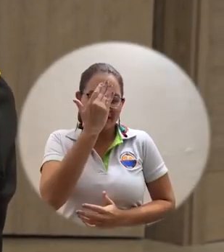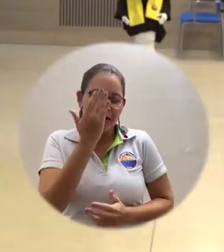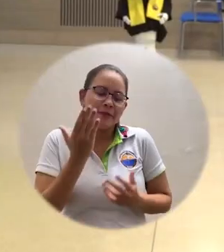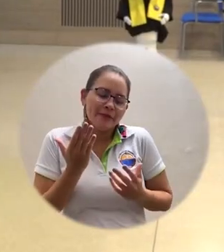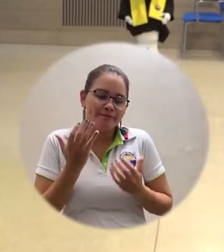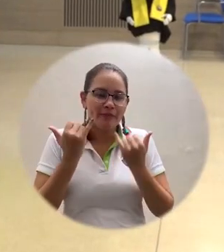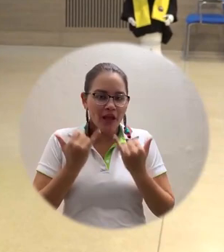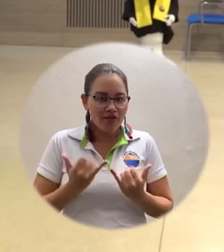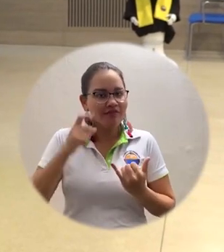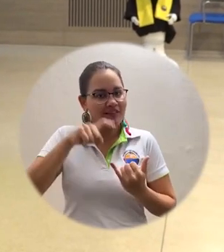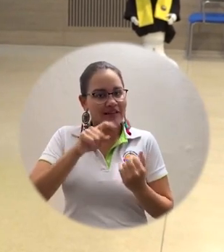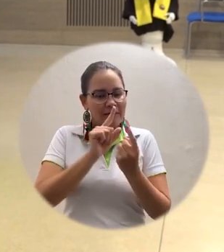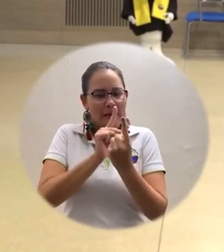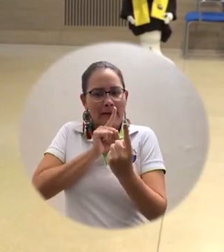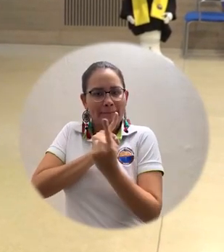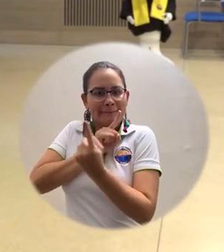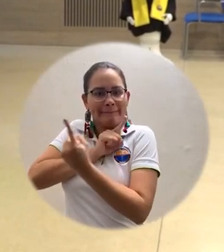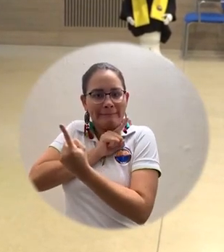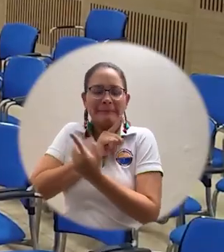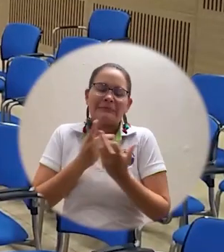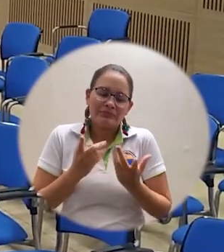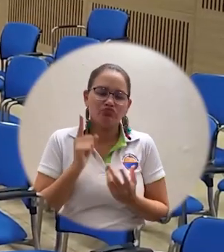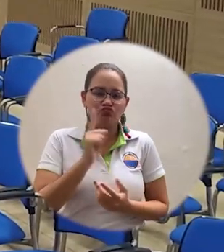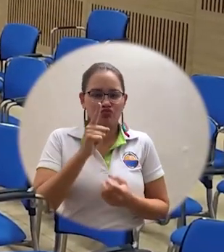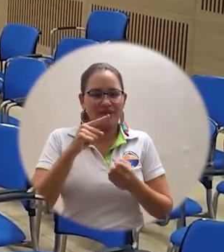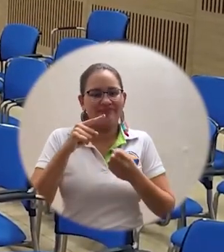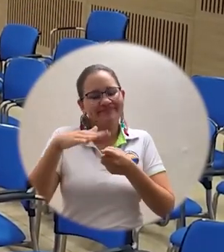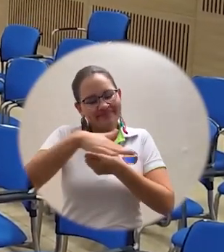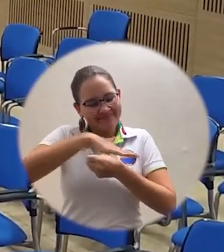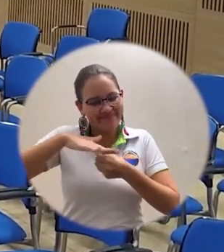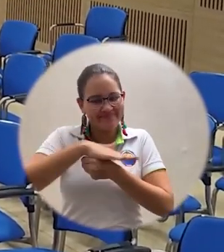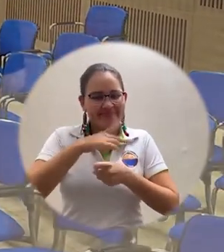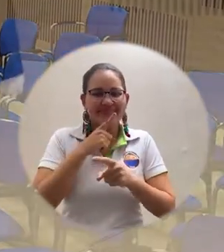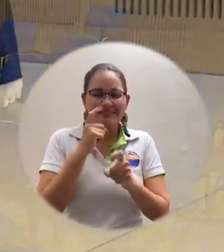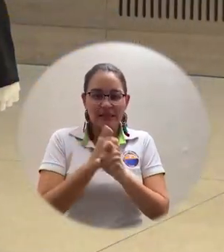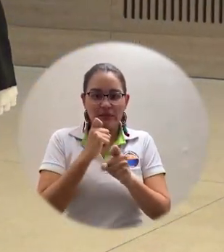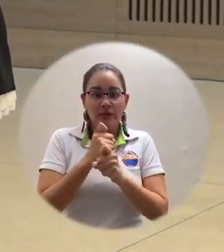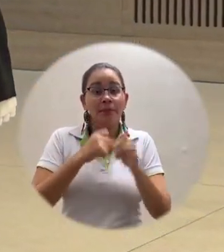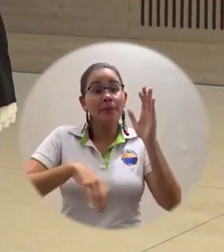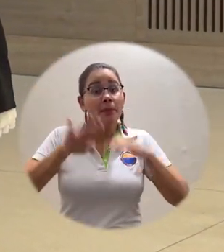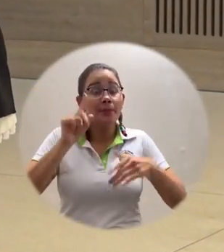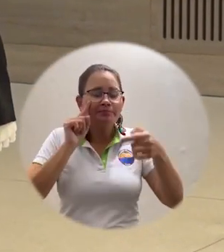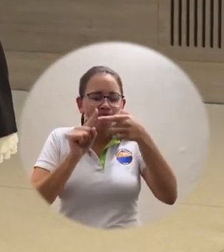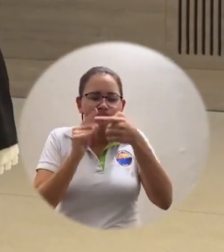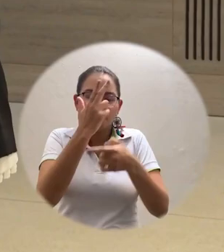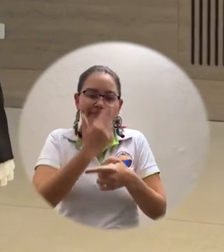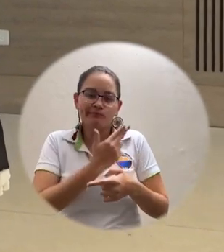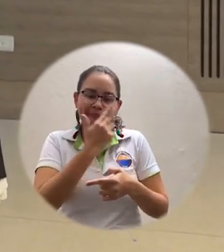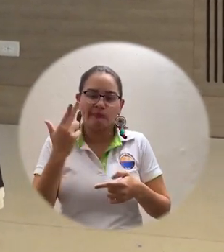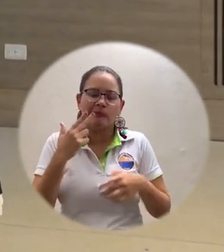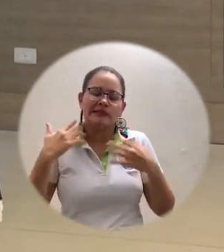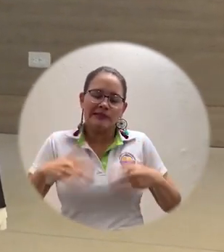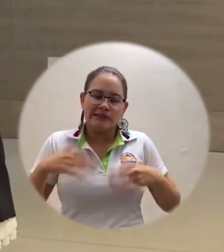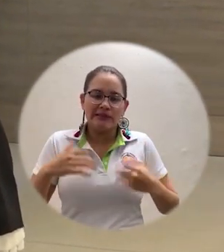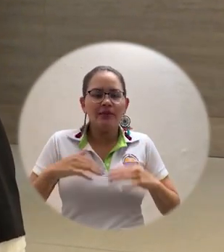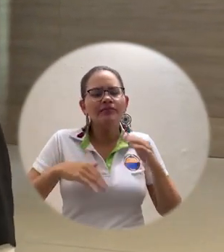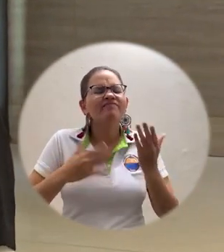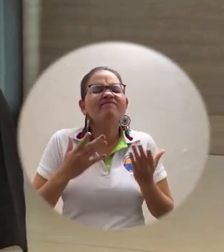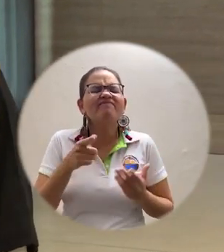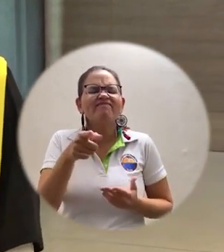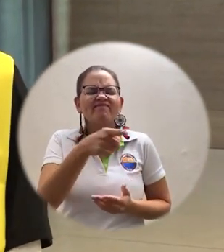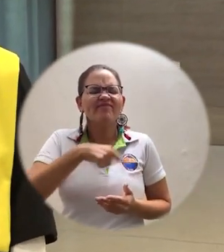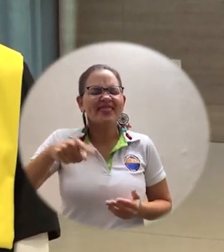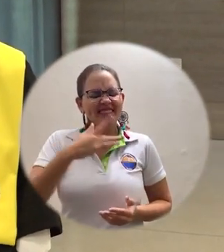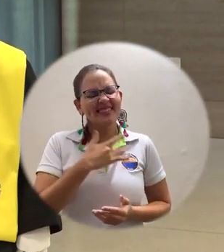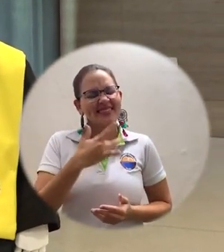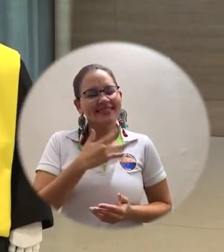Con la distancia que nos impone la situación, pero también con el compromiso y la